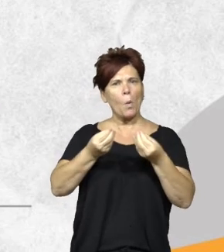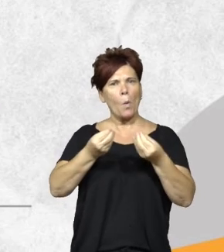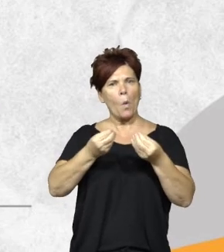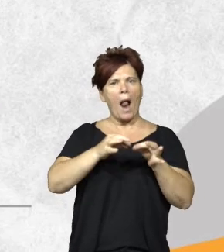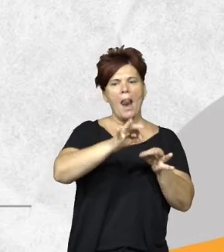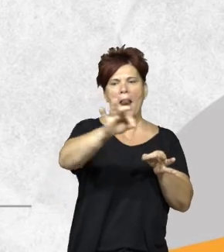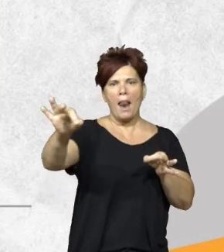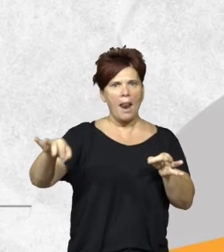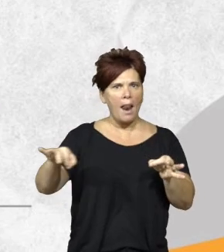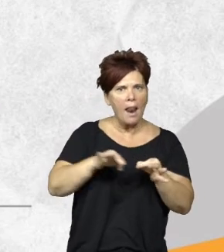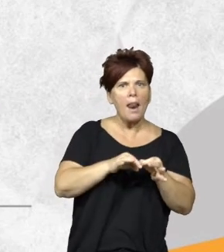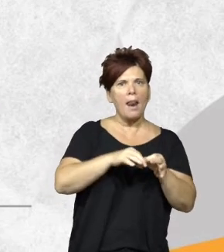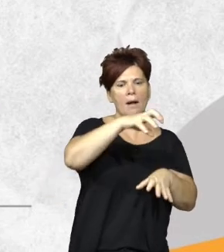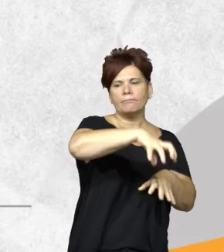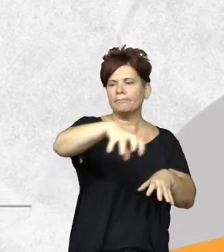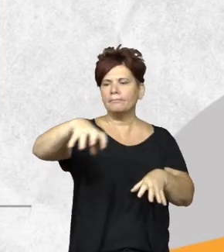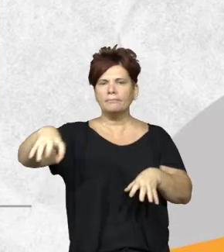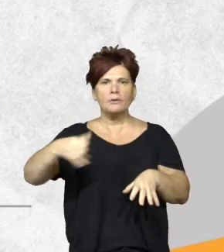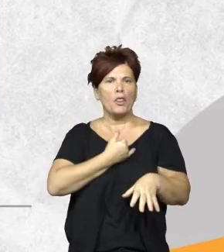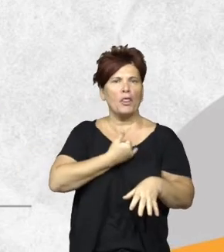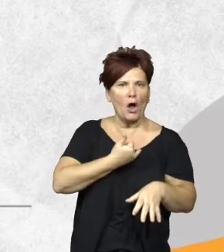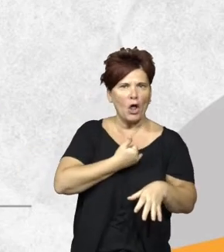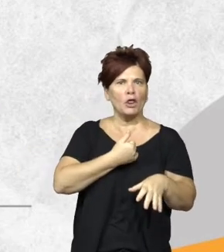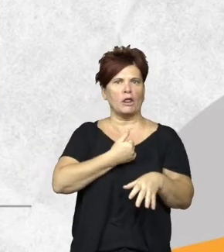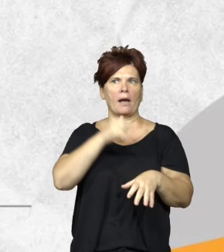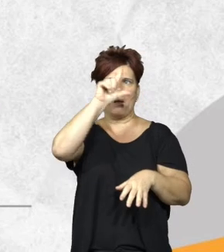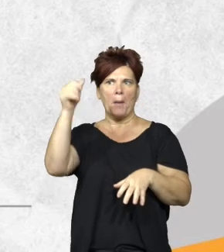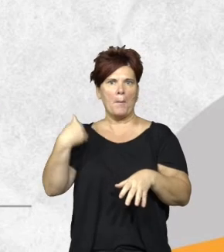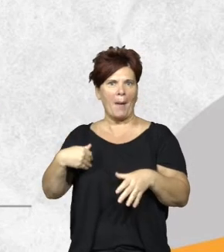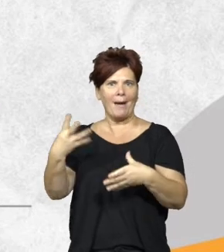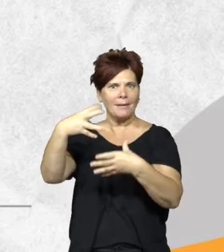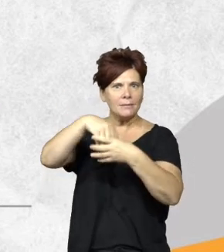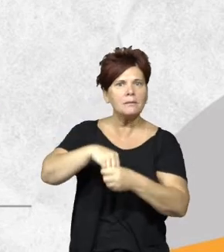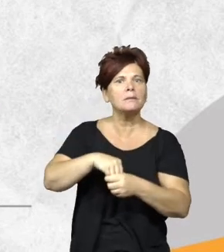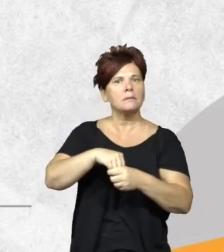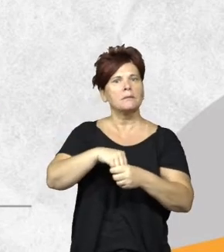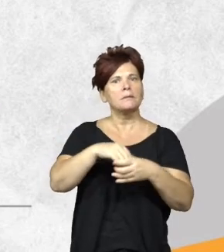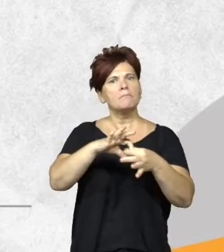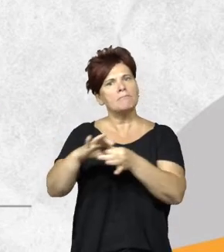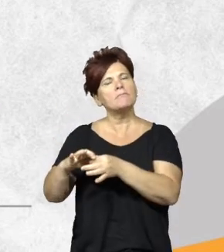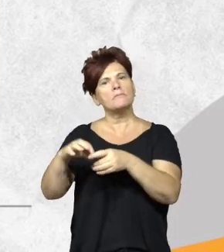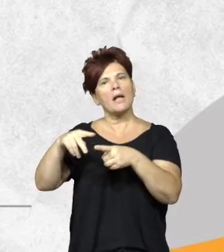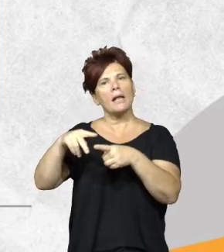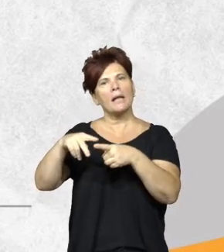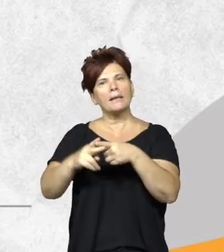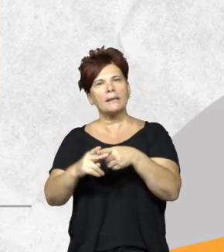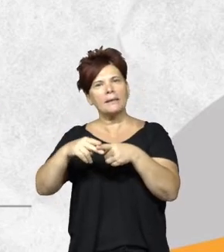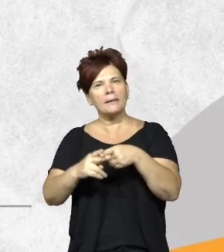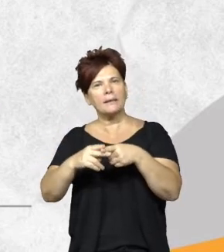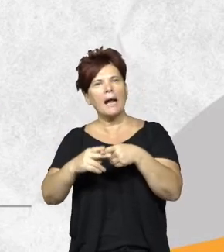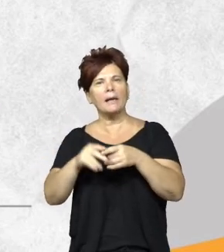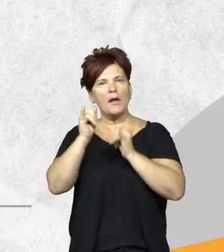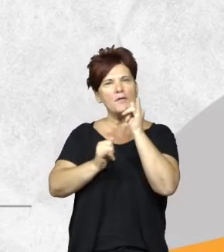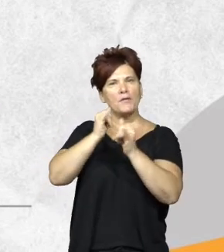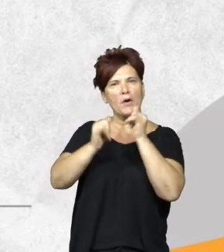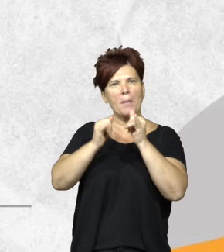y de la distribución de los bosques en el país que se realiza a través de técnicas de teledetección y sistema de